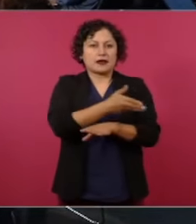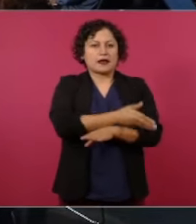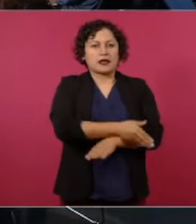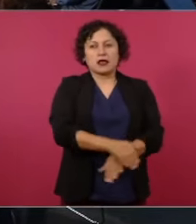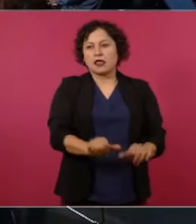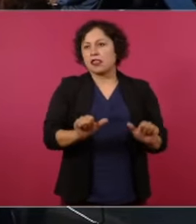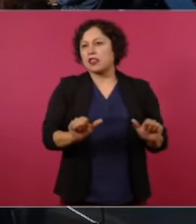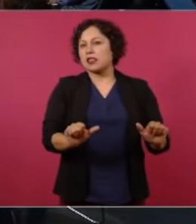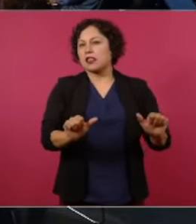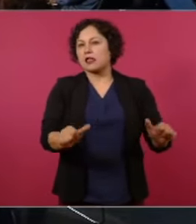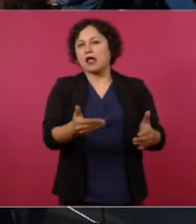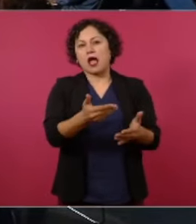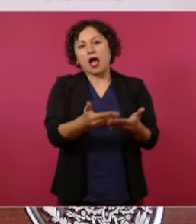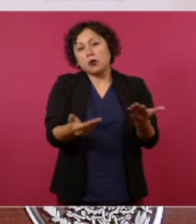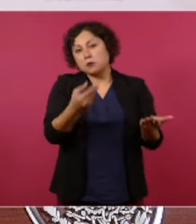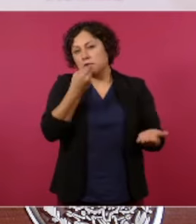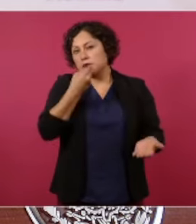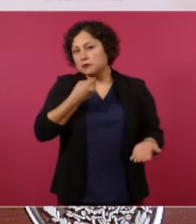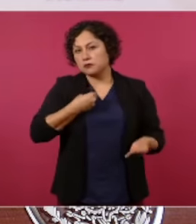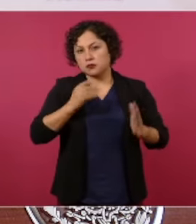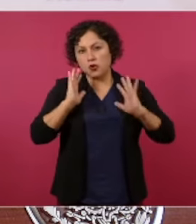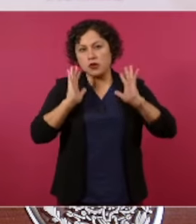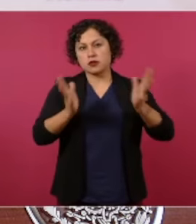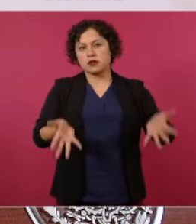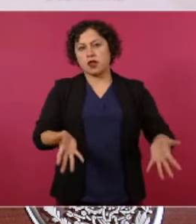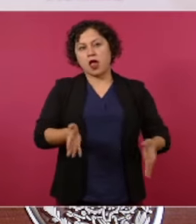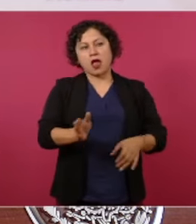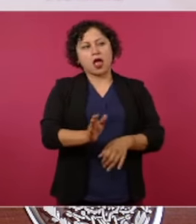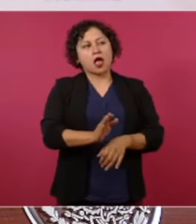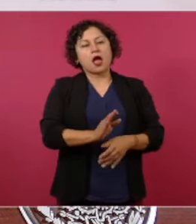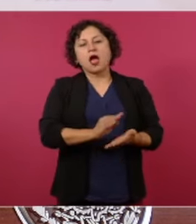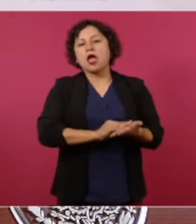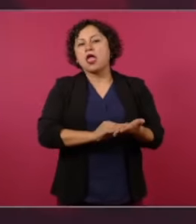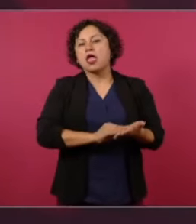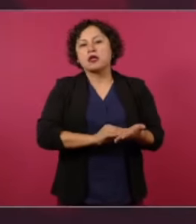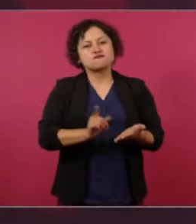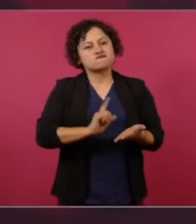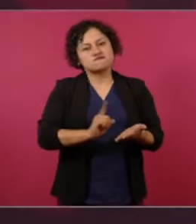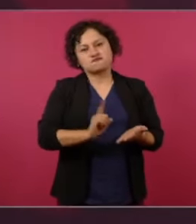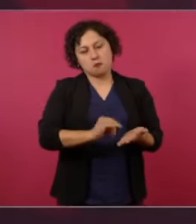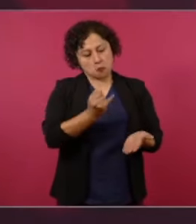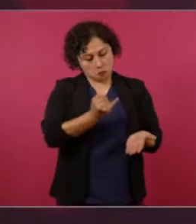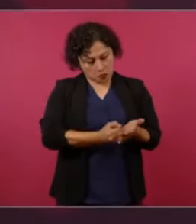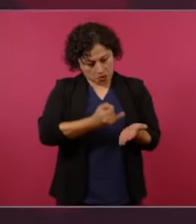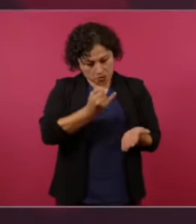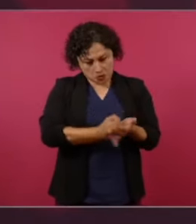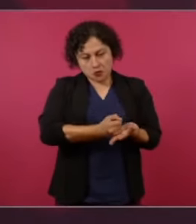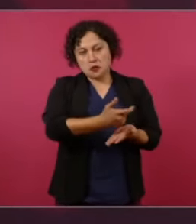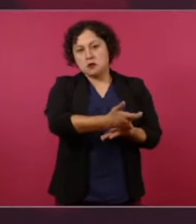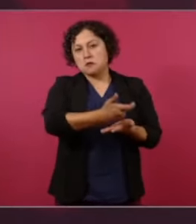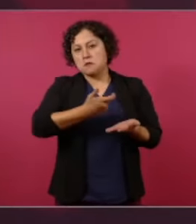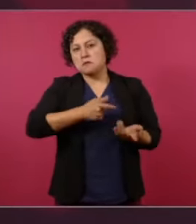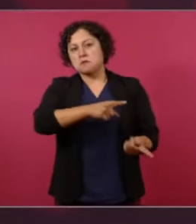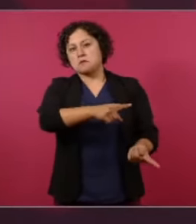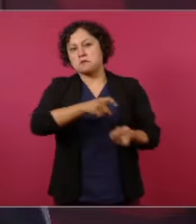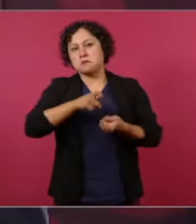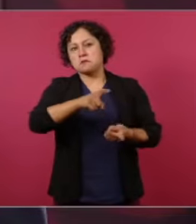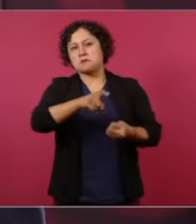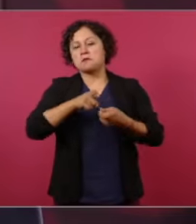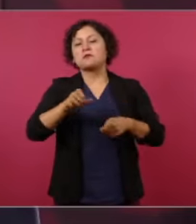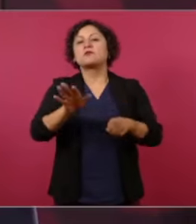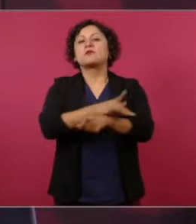como era antes, incluso era hasta legal.